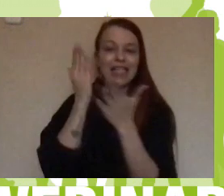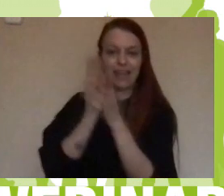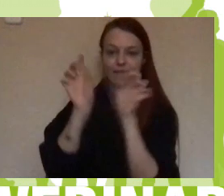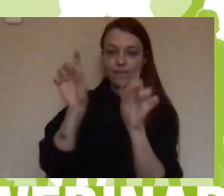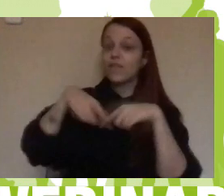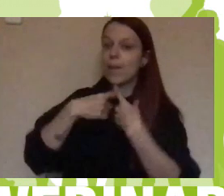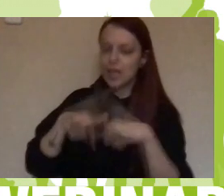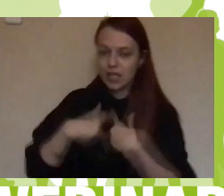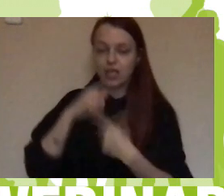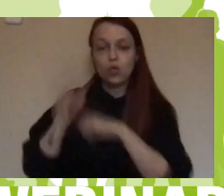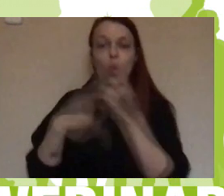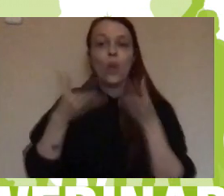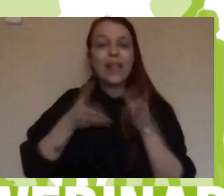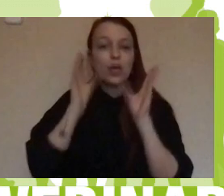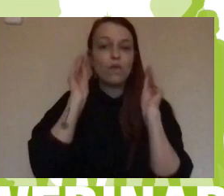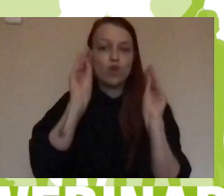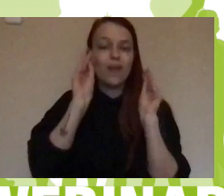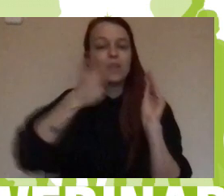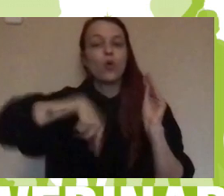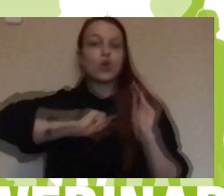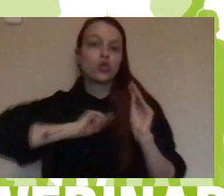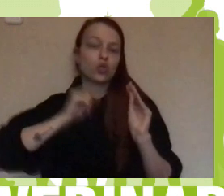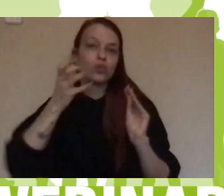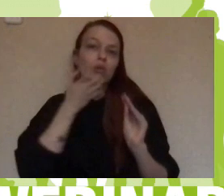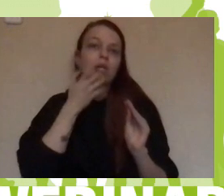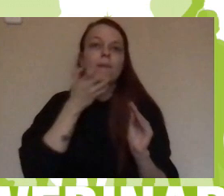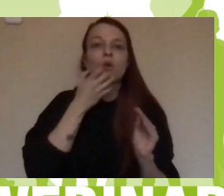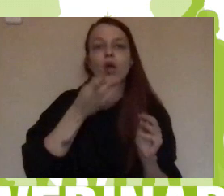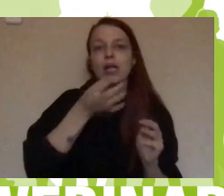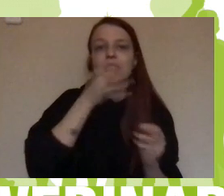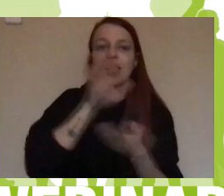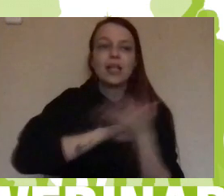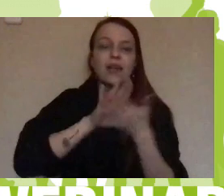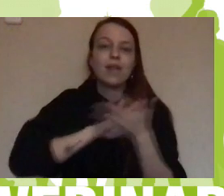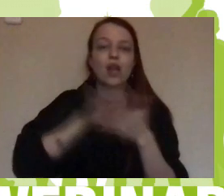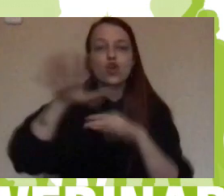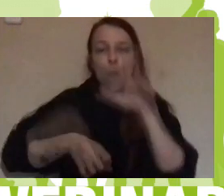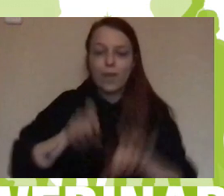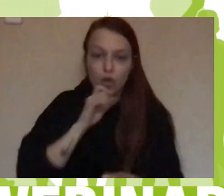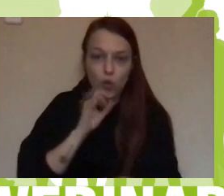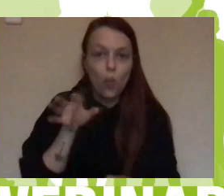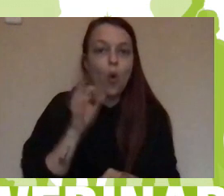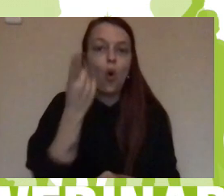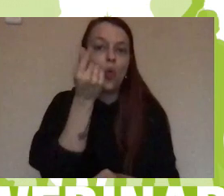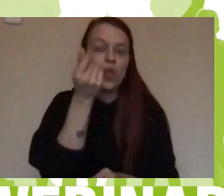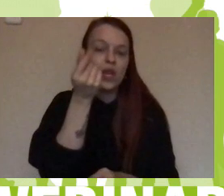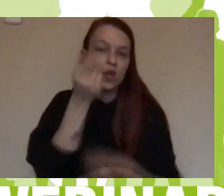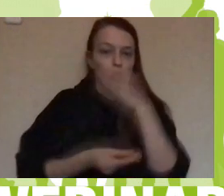charlas acerca de cómo hacer una compra equilibrada, cómo manejar el dinero, bueno,